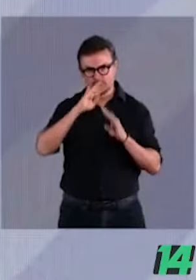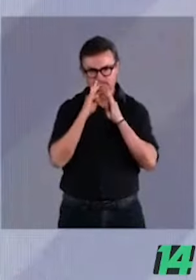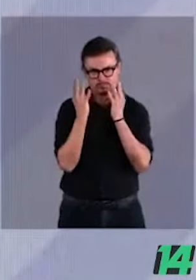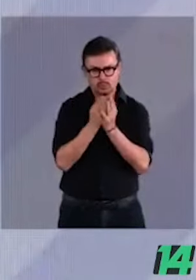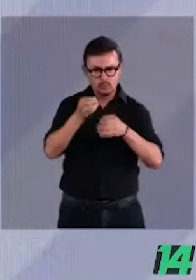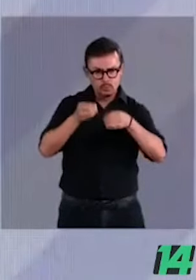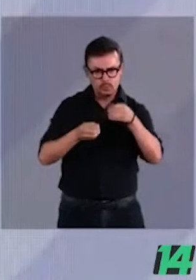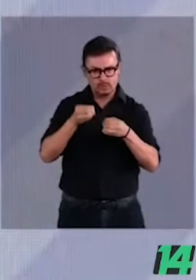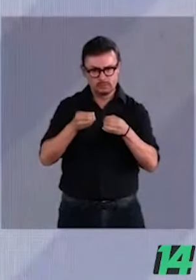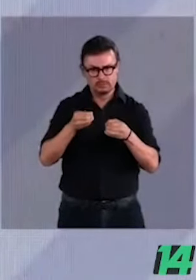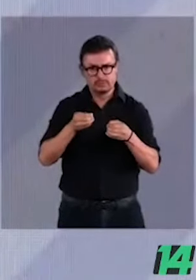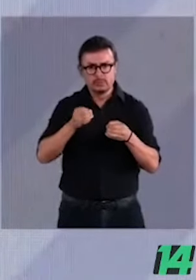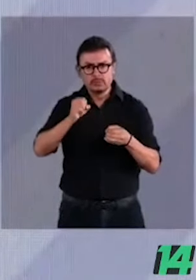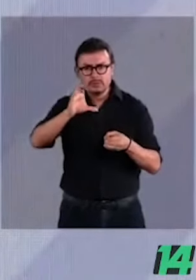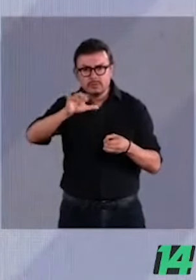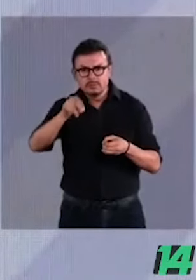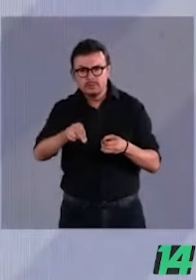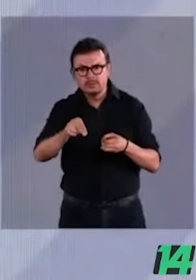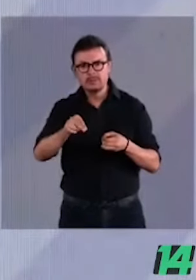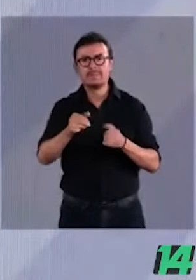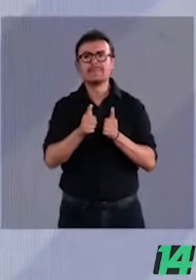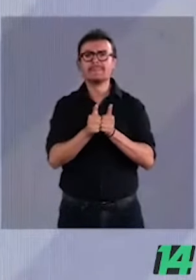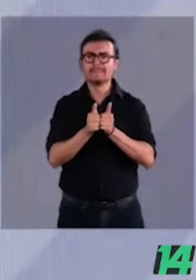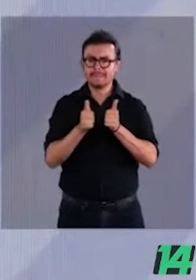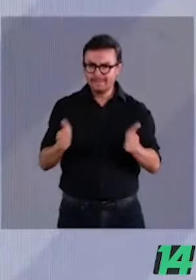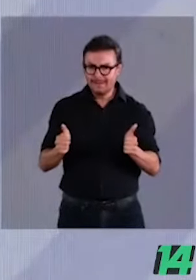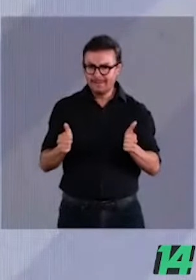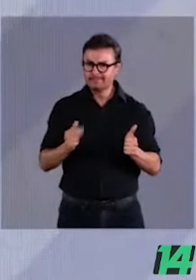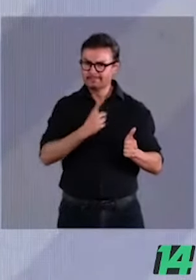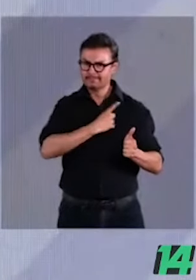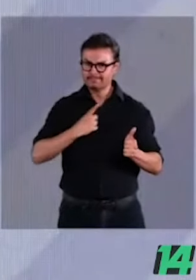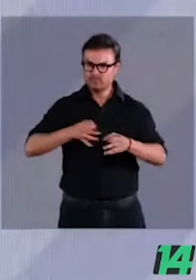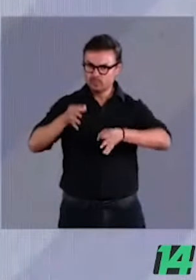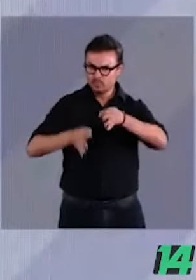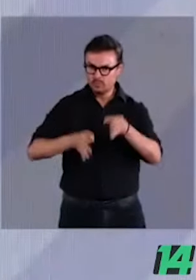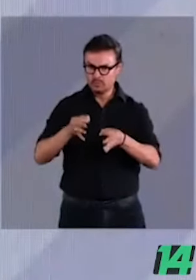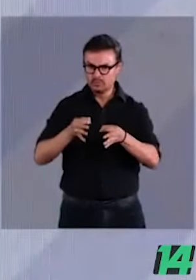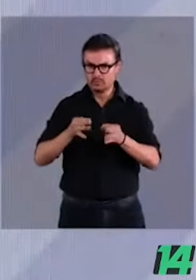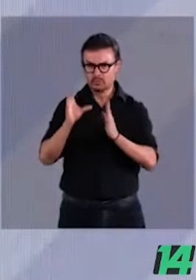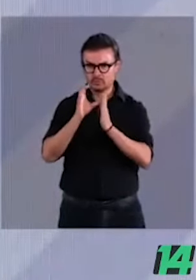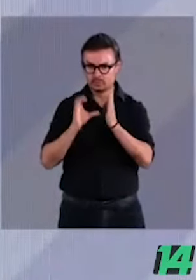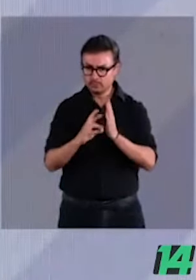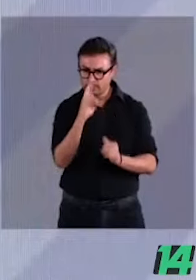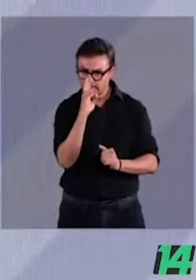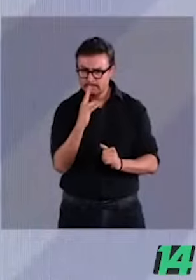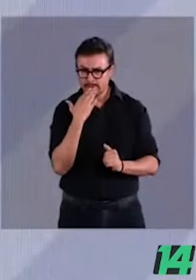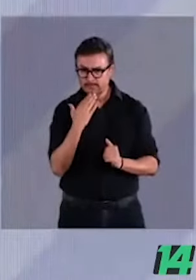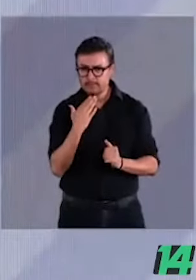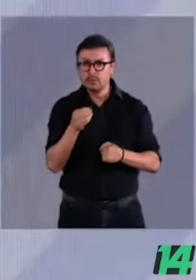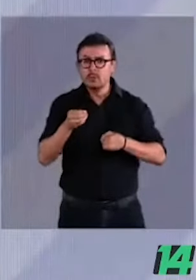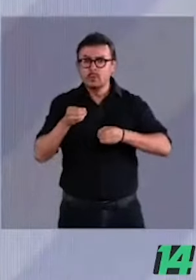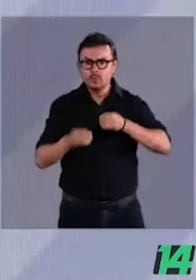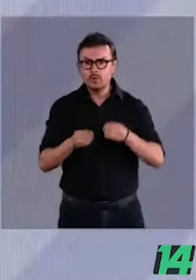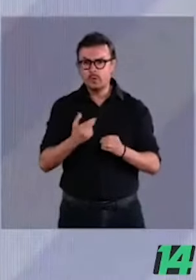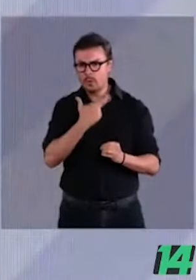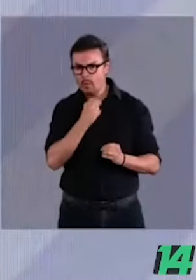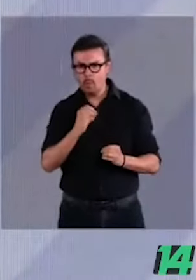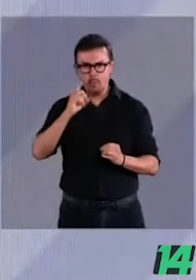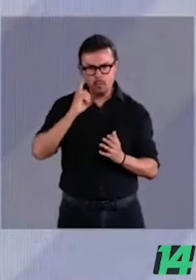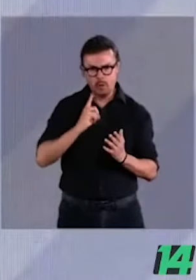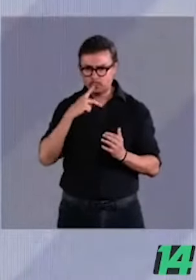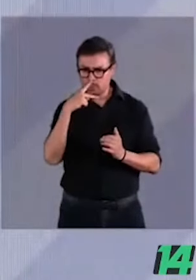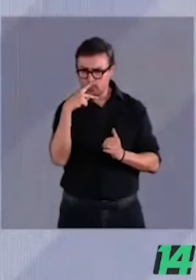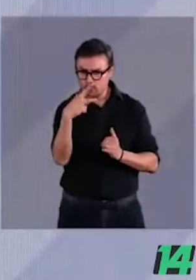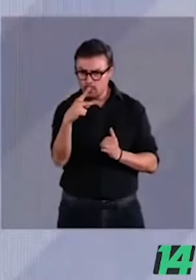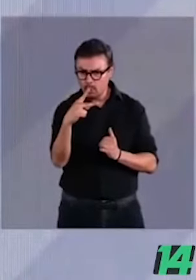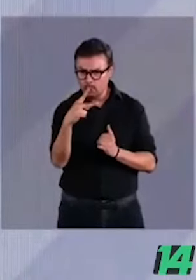Justicia de la Nación, que la Corte sea un verdadero tribunal constitucional y que garantice que las juezas, que los jueces puedan decidir con